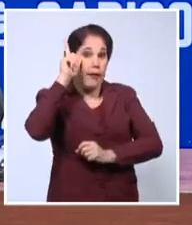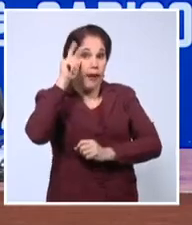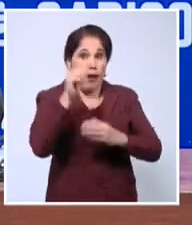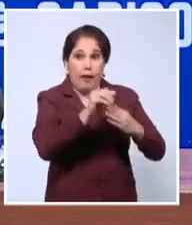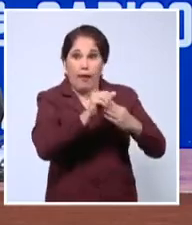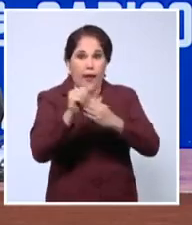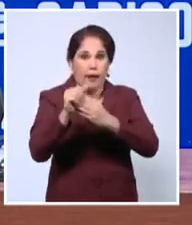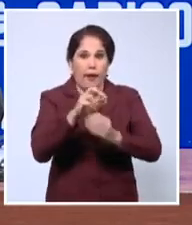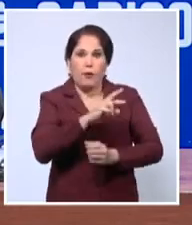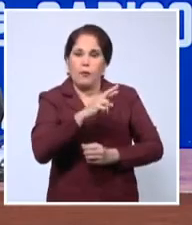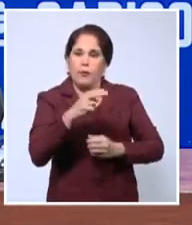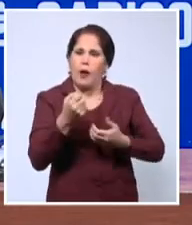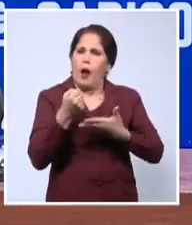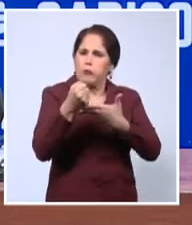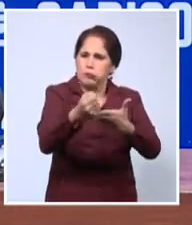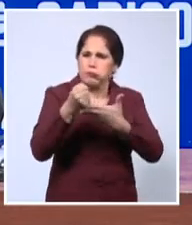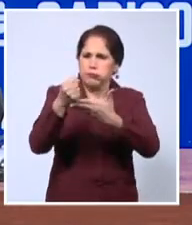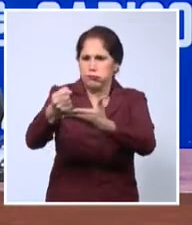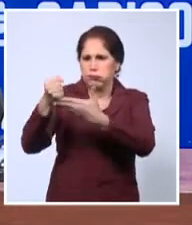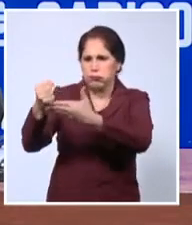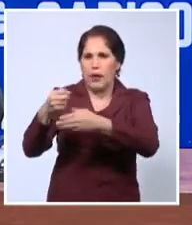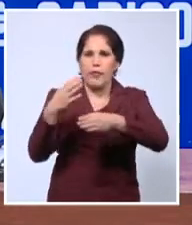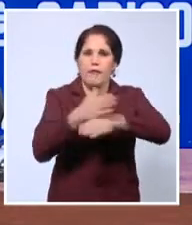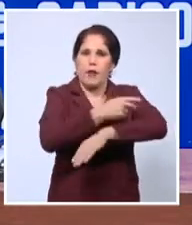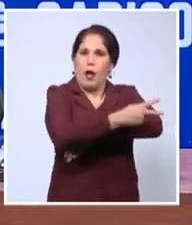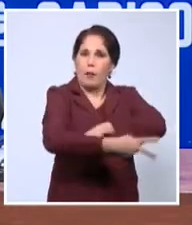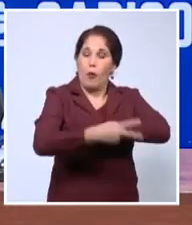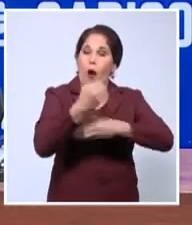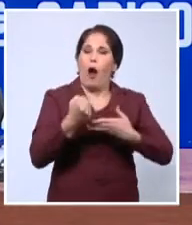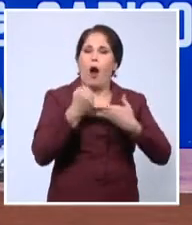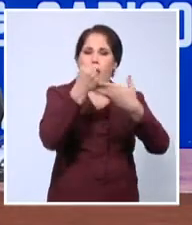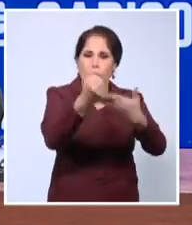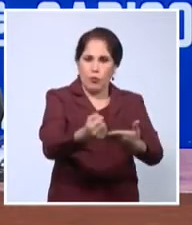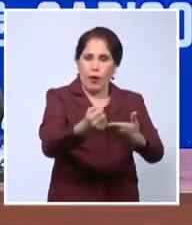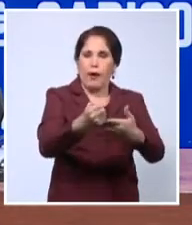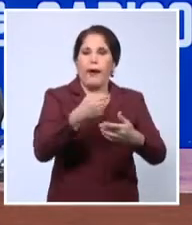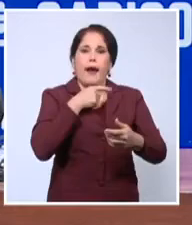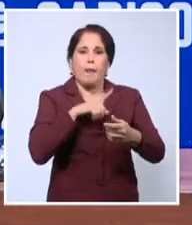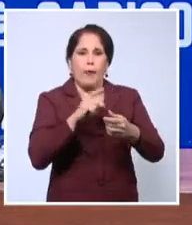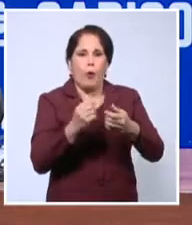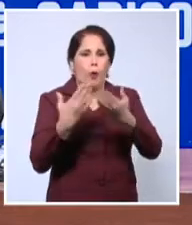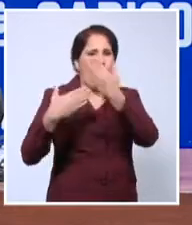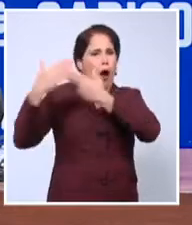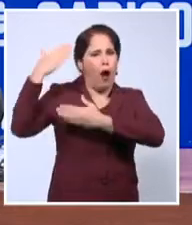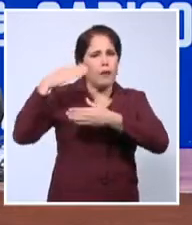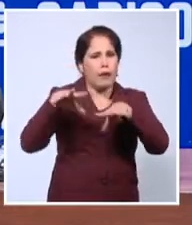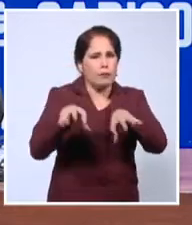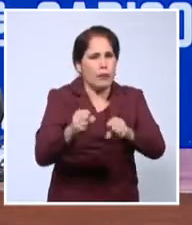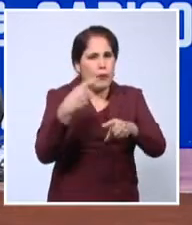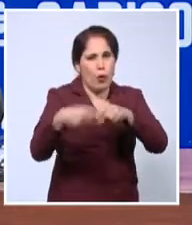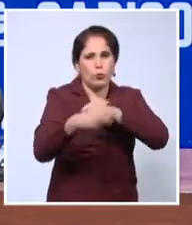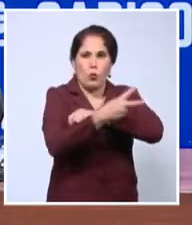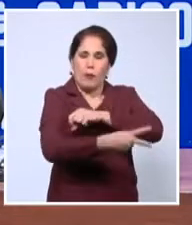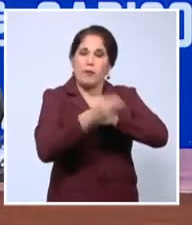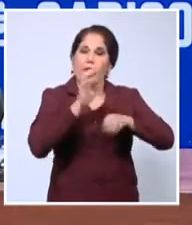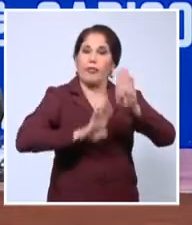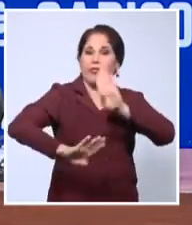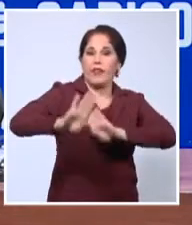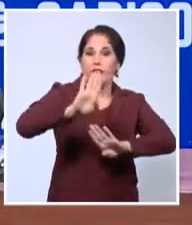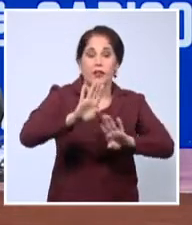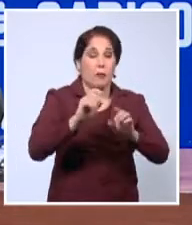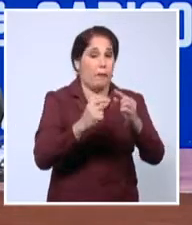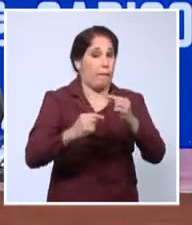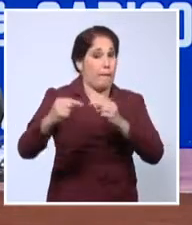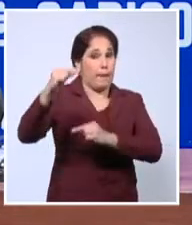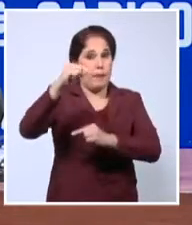líderes de cooperar solidariamente, apoyarnos ante los retos que nos impone el pasado colonial y defender la esencia de